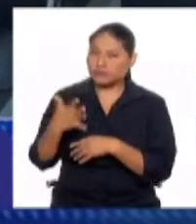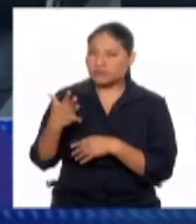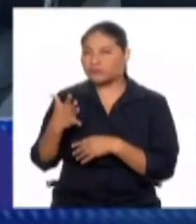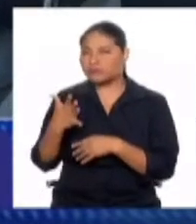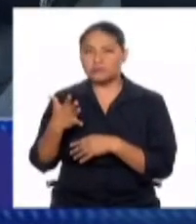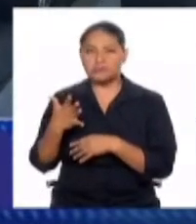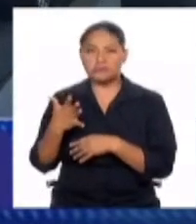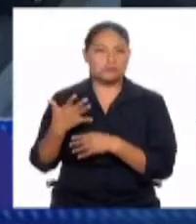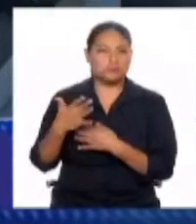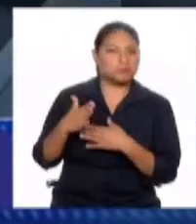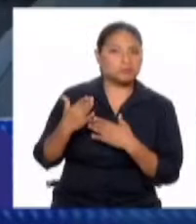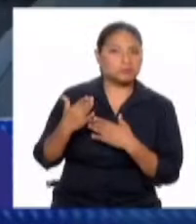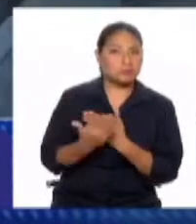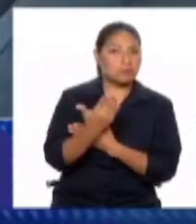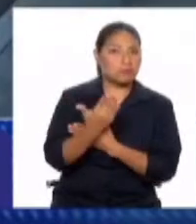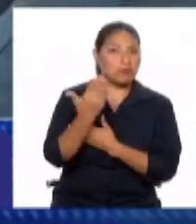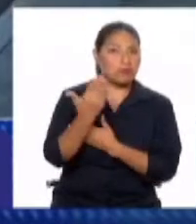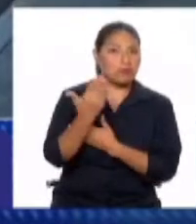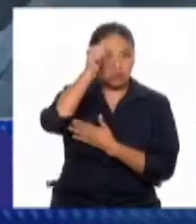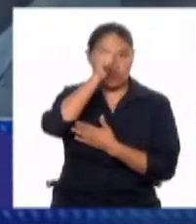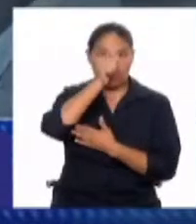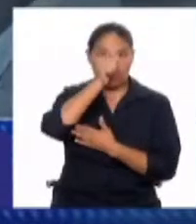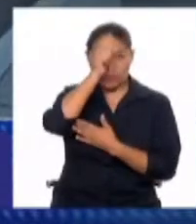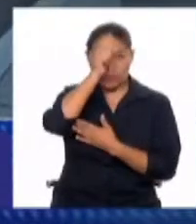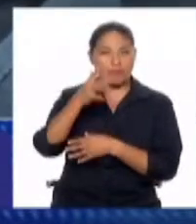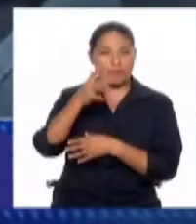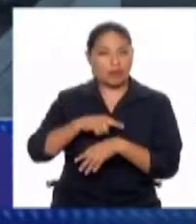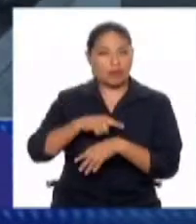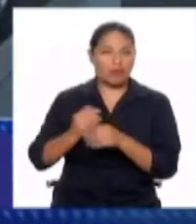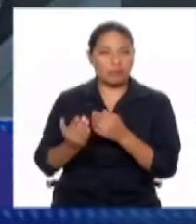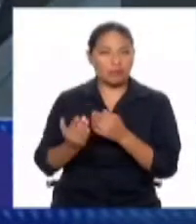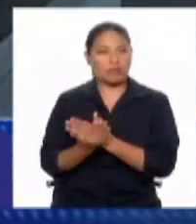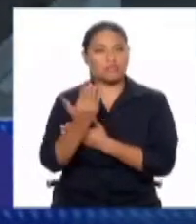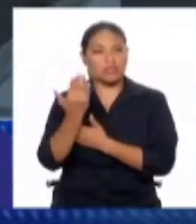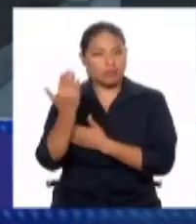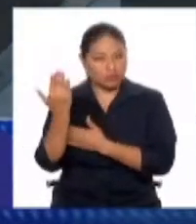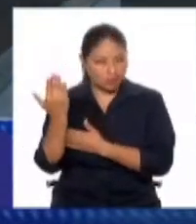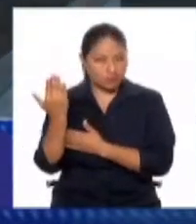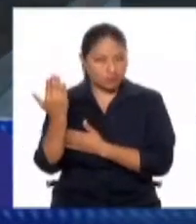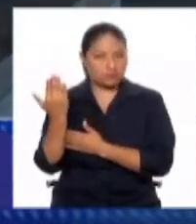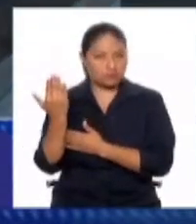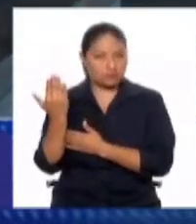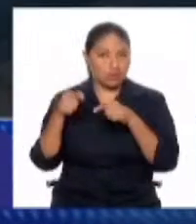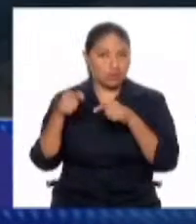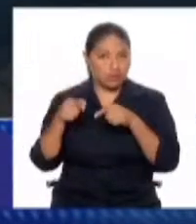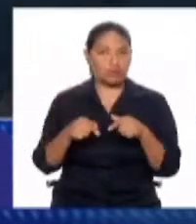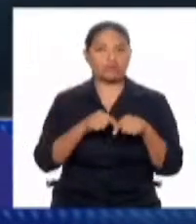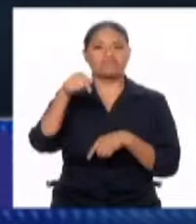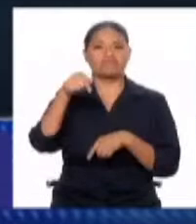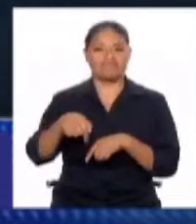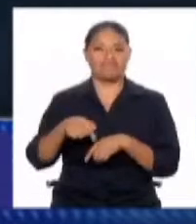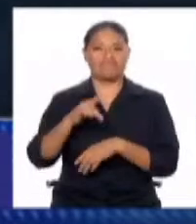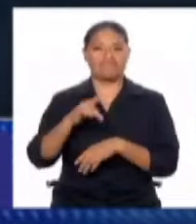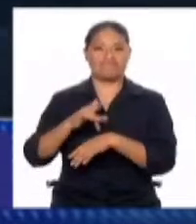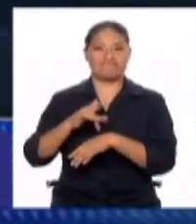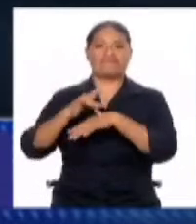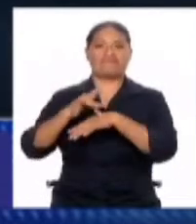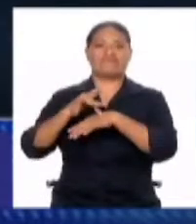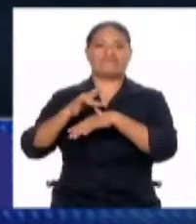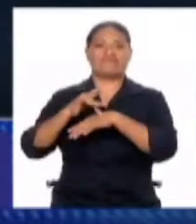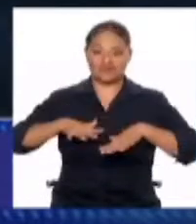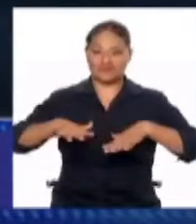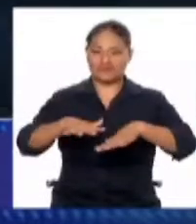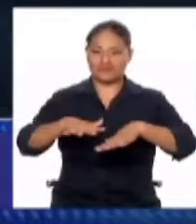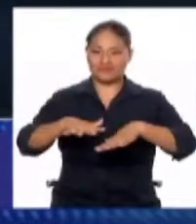del día, parece que va a ser por horas de la mañana, en donde va a tocar suelo peruano. Una vez que toque